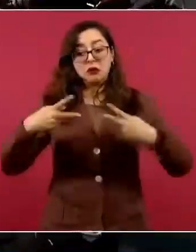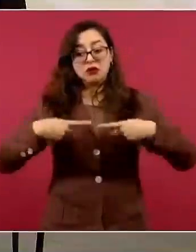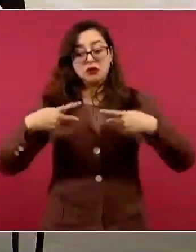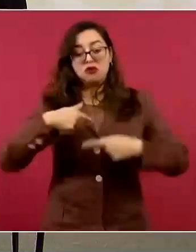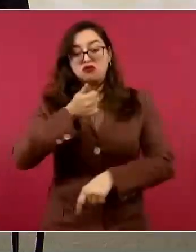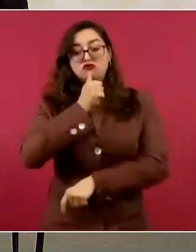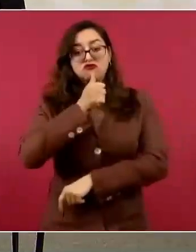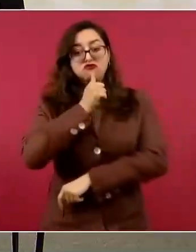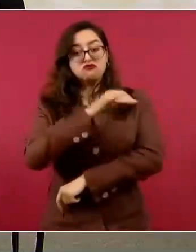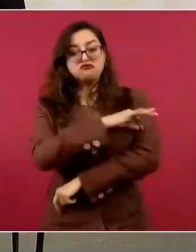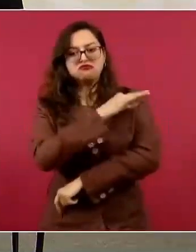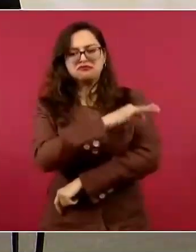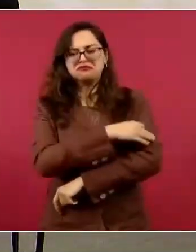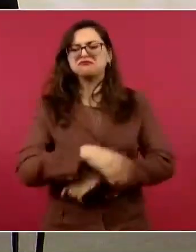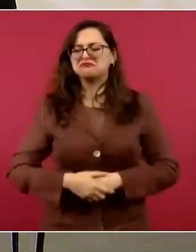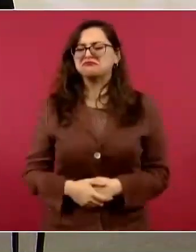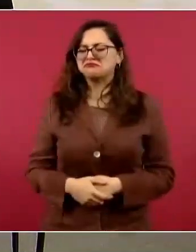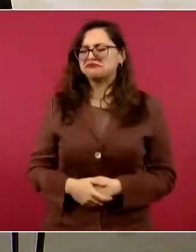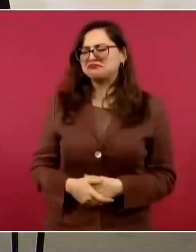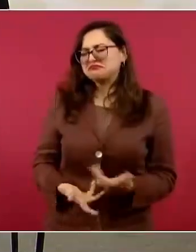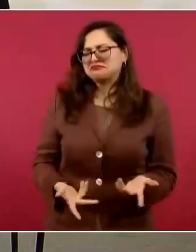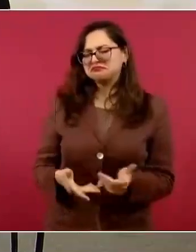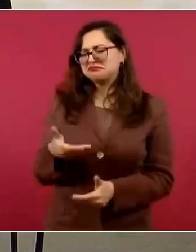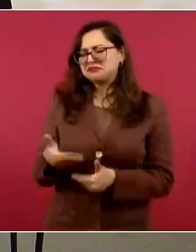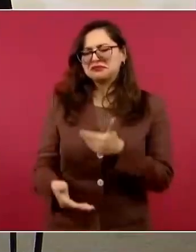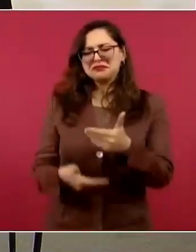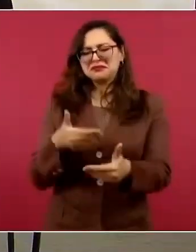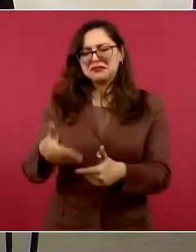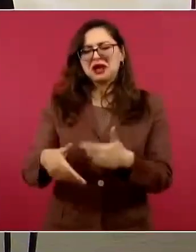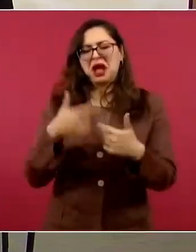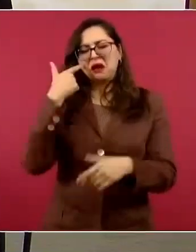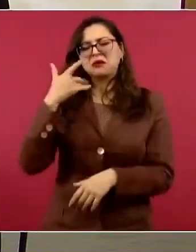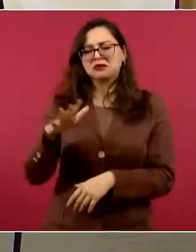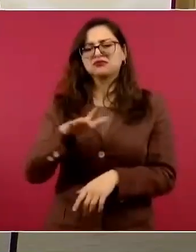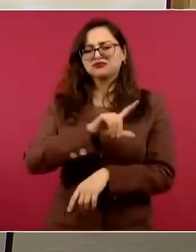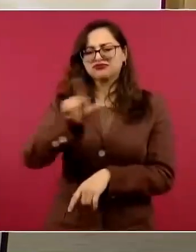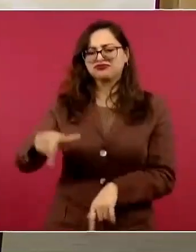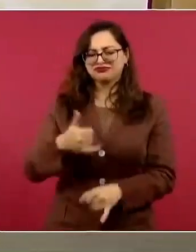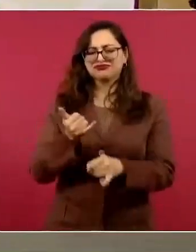Sí, se va a avanzar bastante, pero estamos en el informe y luego.